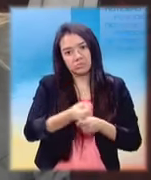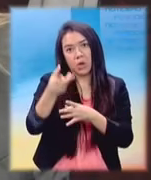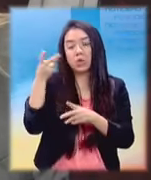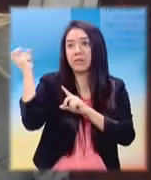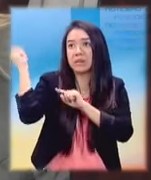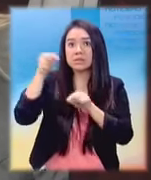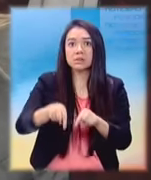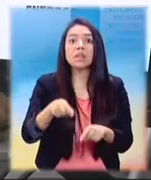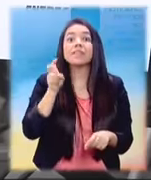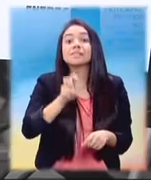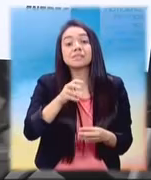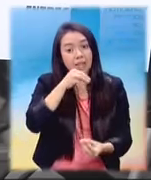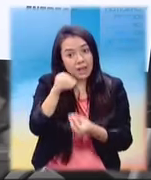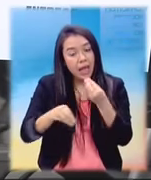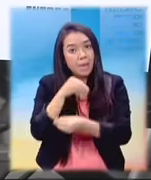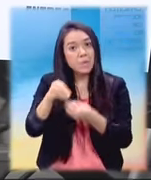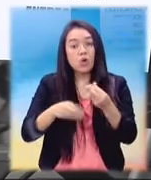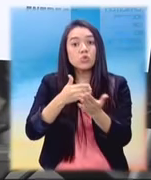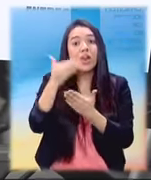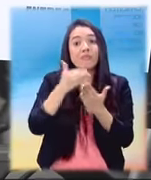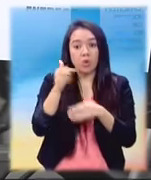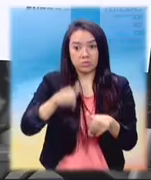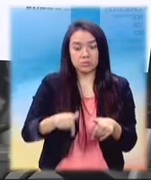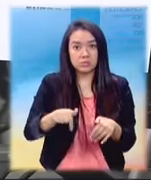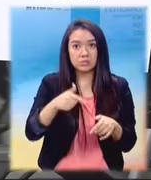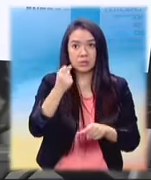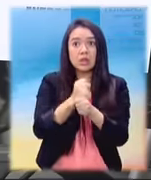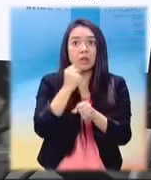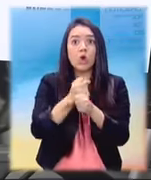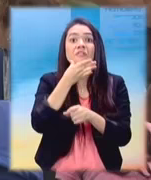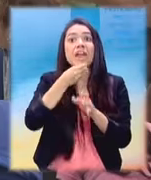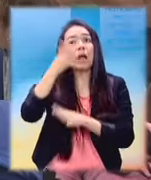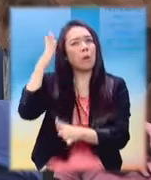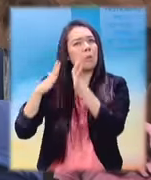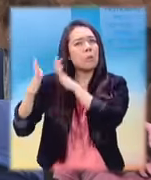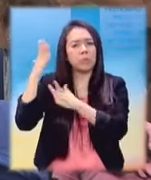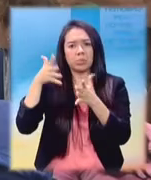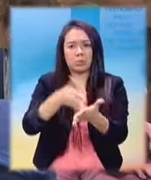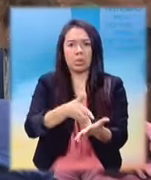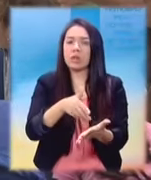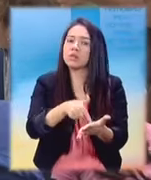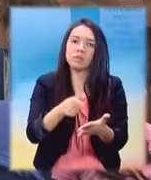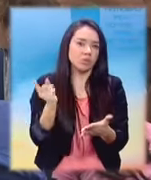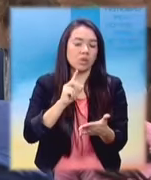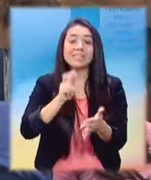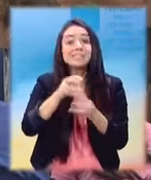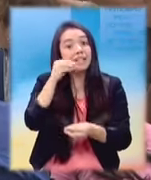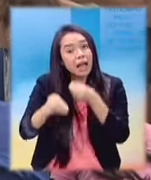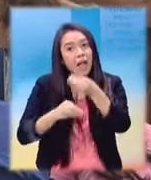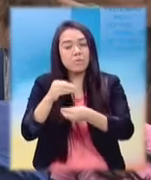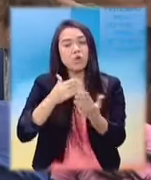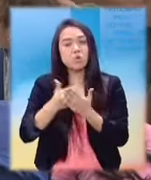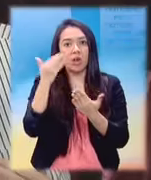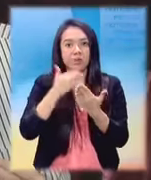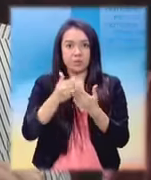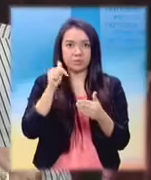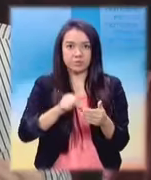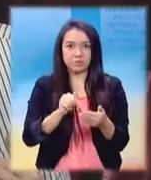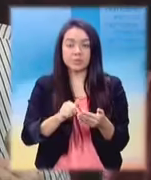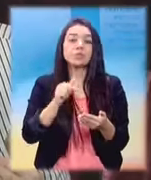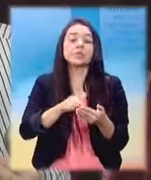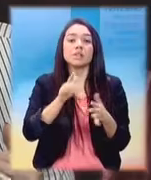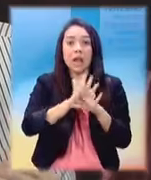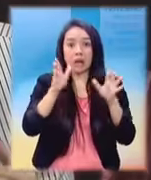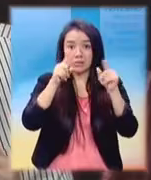que se renueven. Lo que solventaría esta situación es la instalación de la pantalla única en los consulados. Mediante la